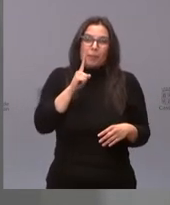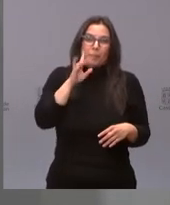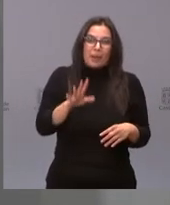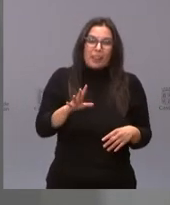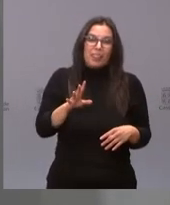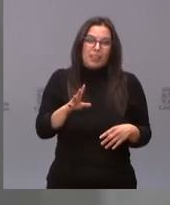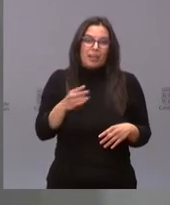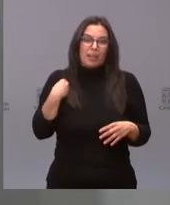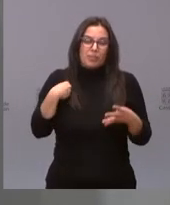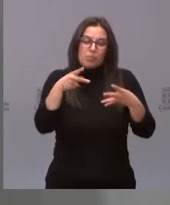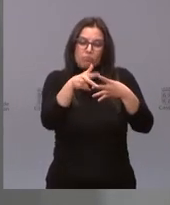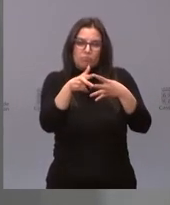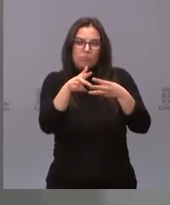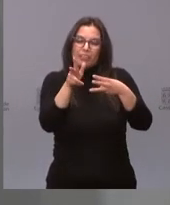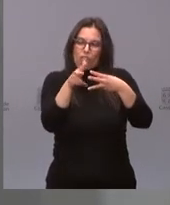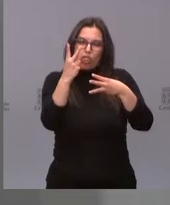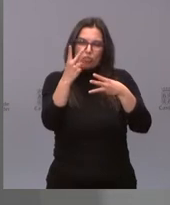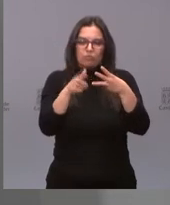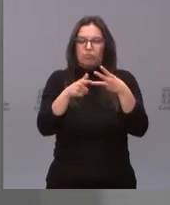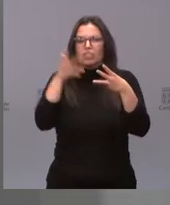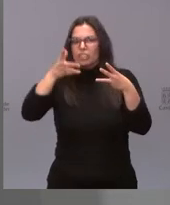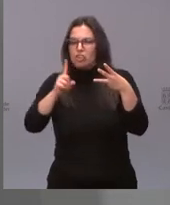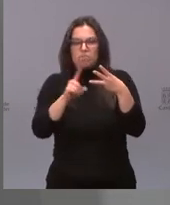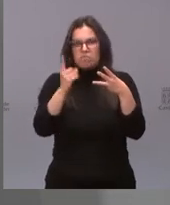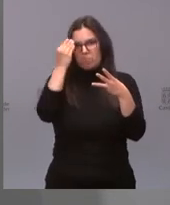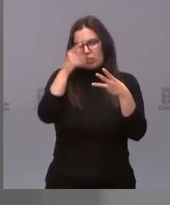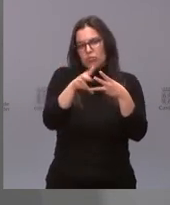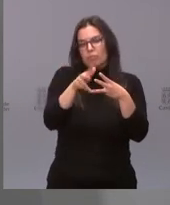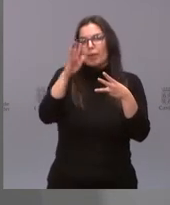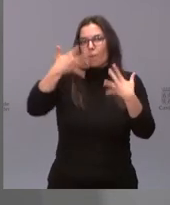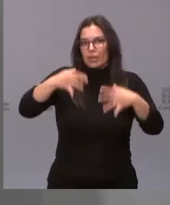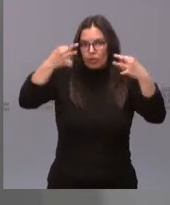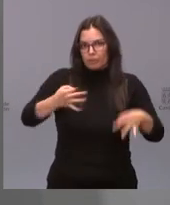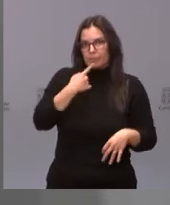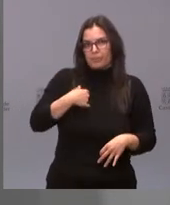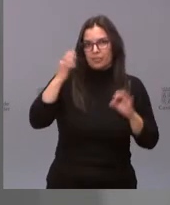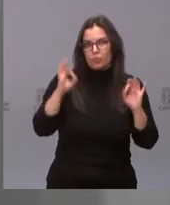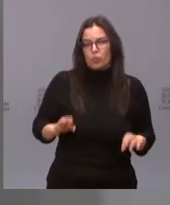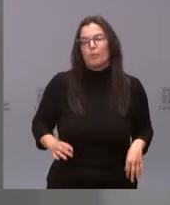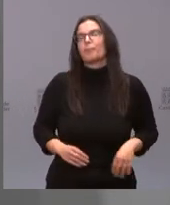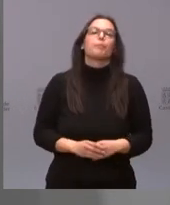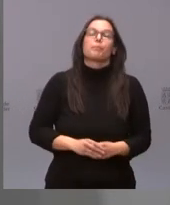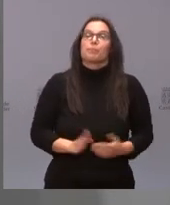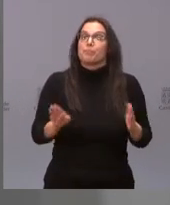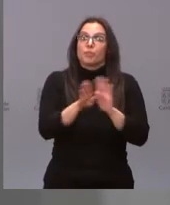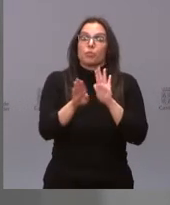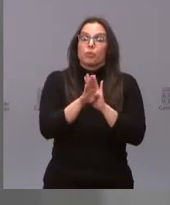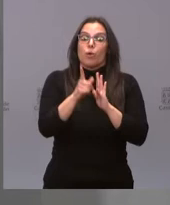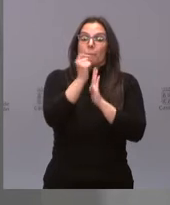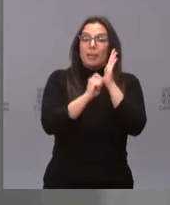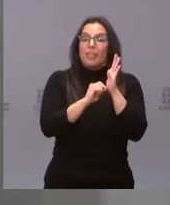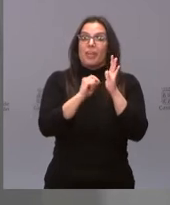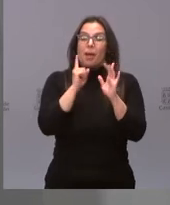las dos primeras hipótesis, pero hasta el miércoles no sabremos. Y seguir diciendo que las medidas de